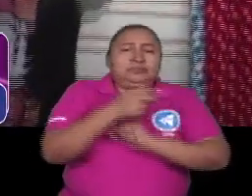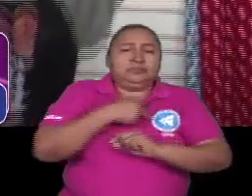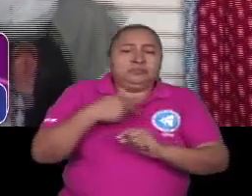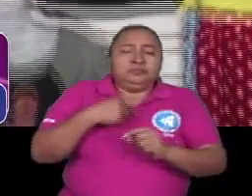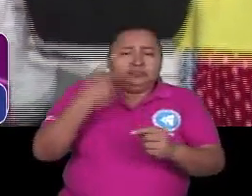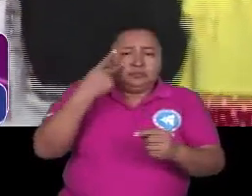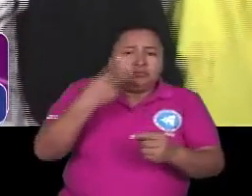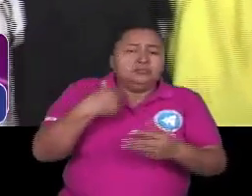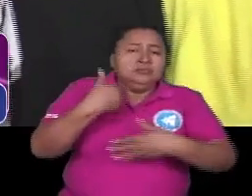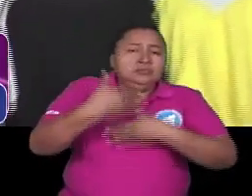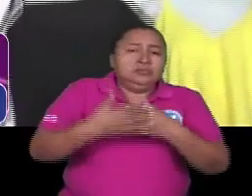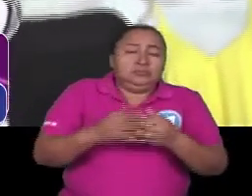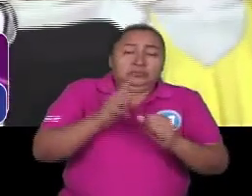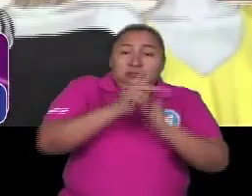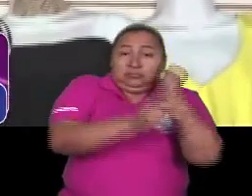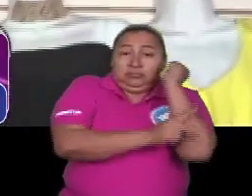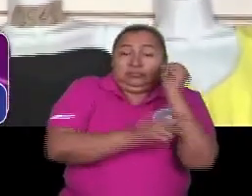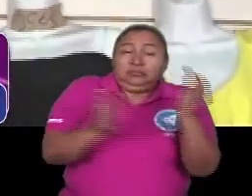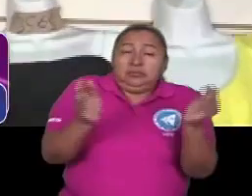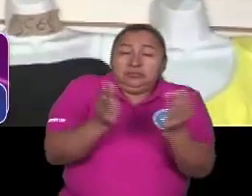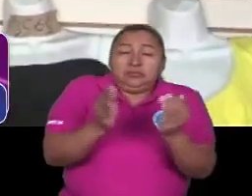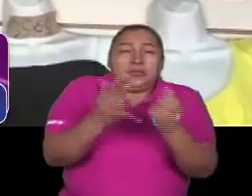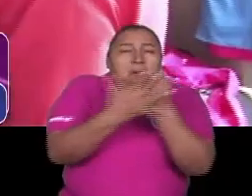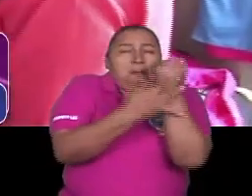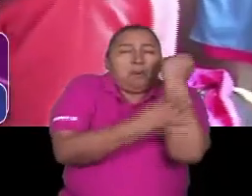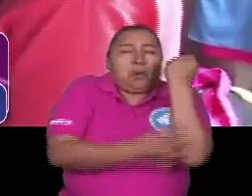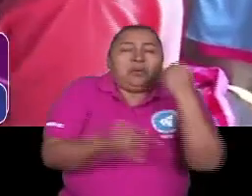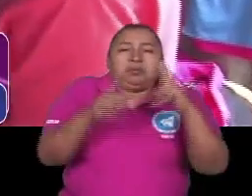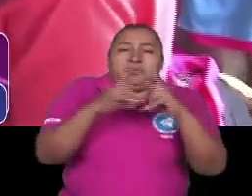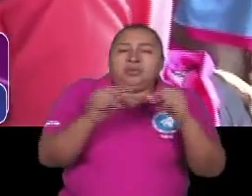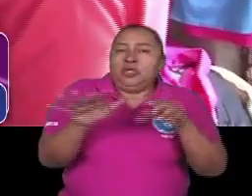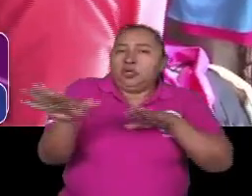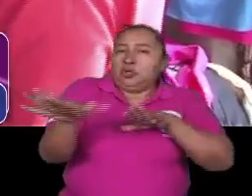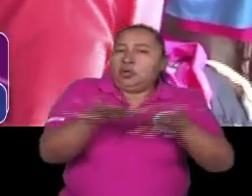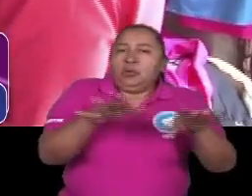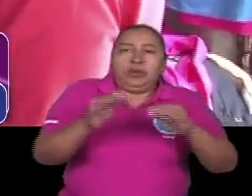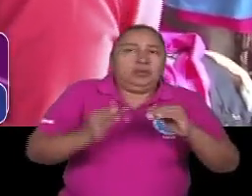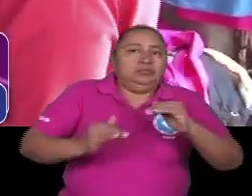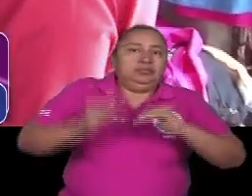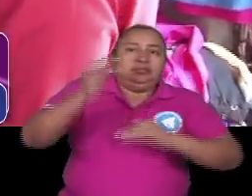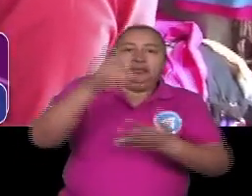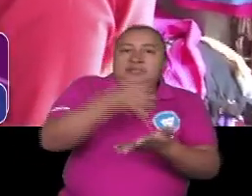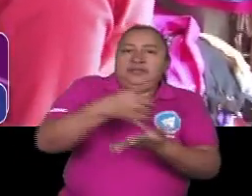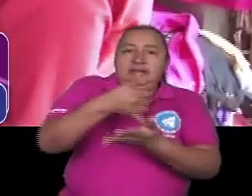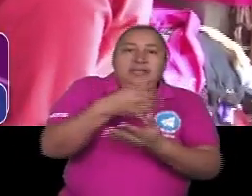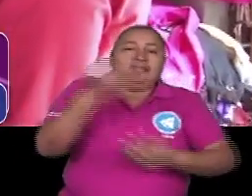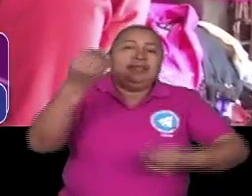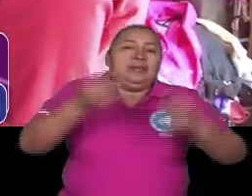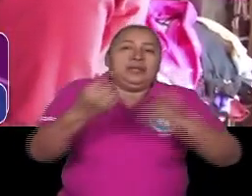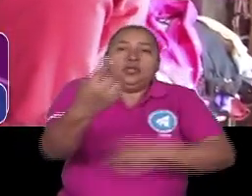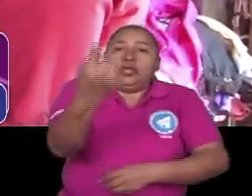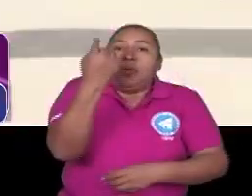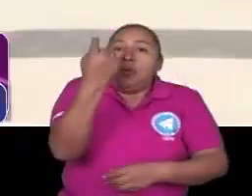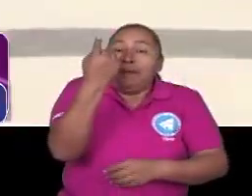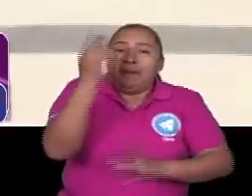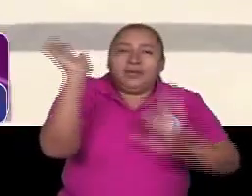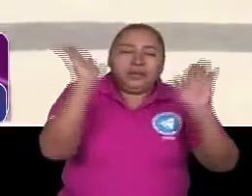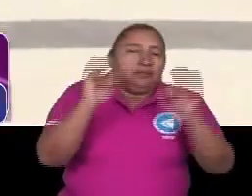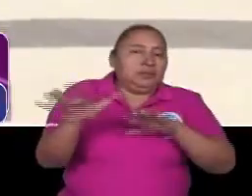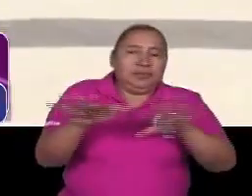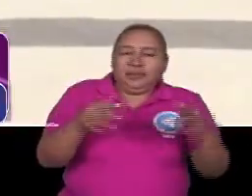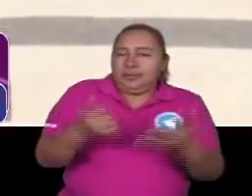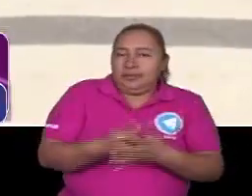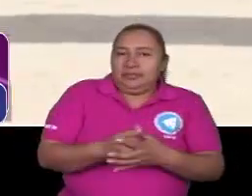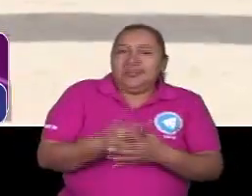un país tan pequeño tan pobre como Nicaragua no puede tener altos niveles de vulnerabilidad dependiendo de un mercado exacto entonces